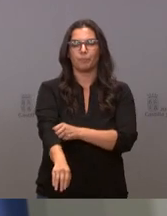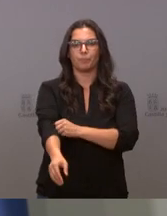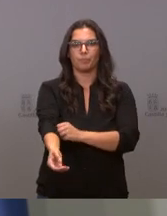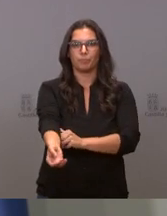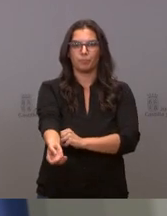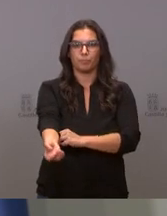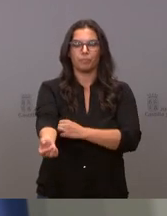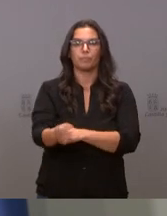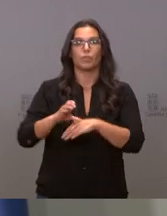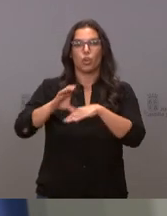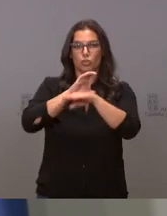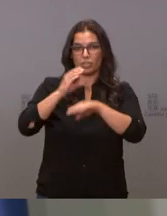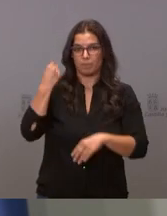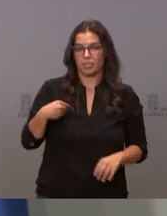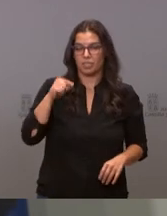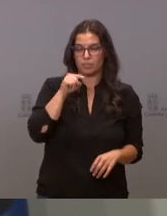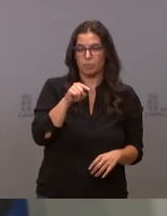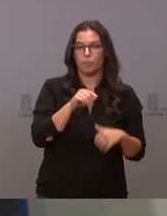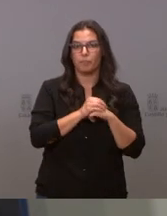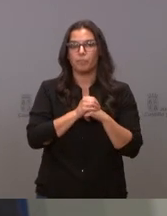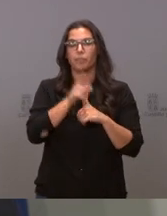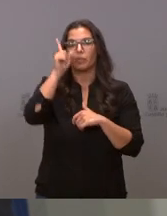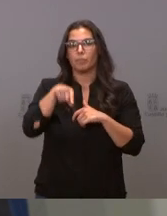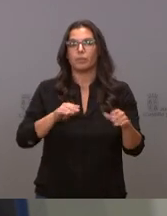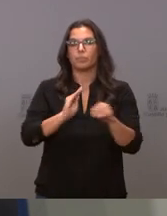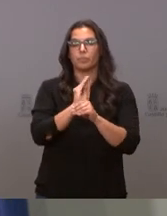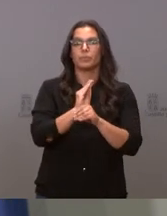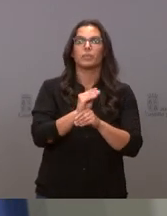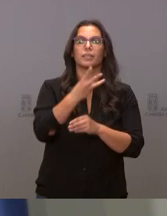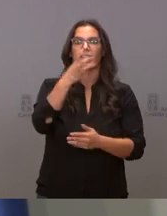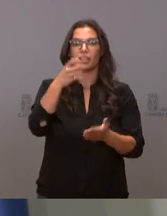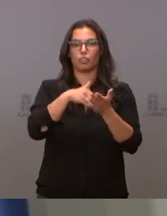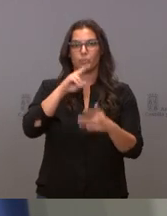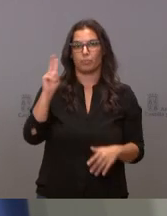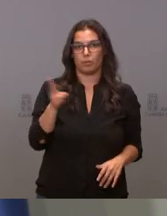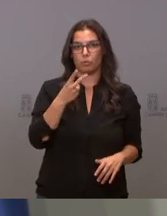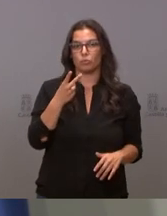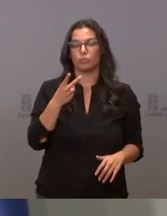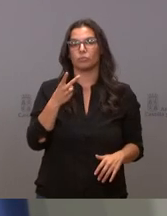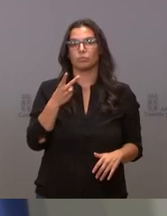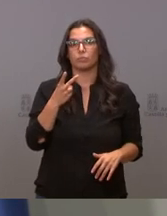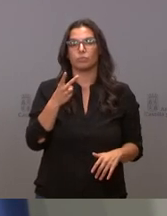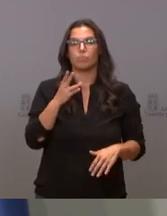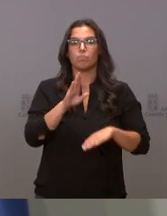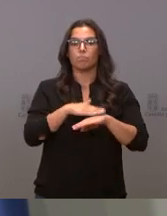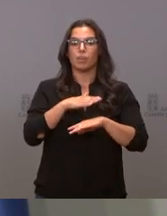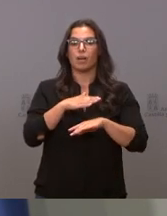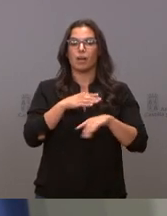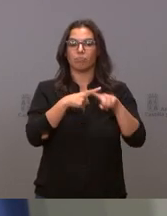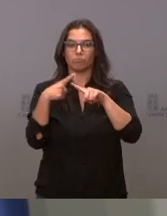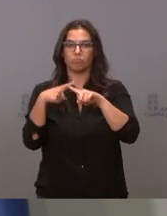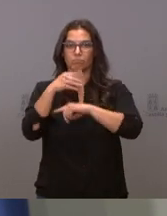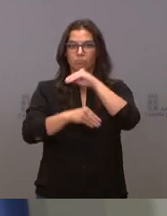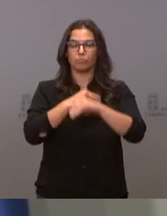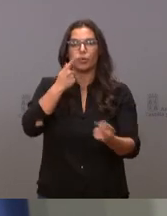Agricultura, Ganadería y Desarrollo Rural destina una subvención de 300.000 euros para actuaciones de control